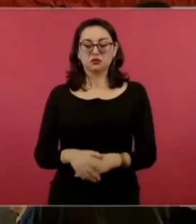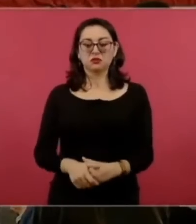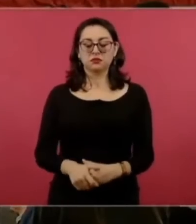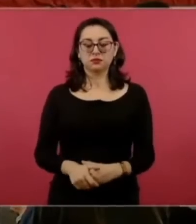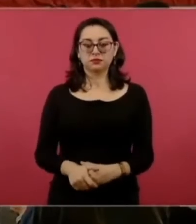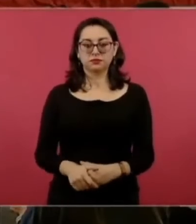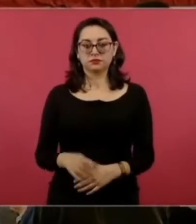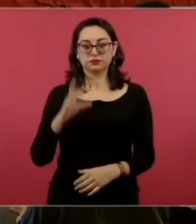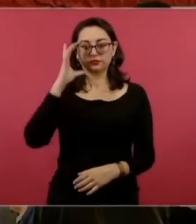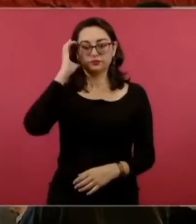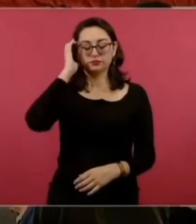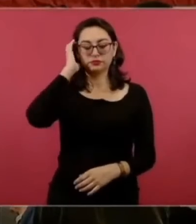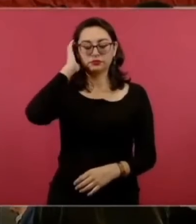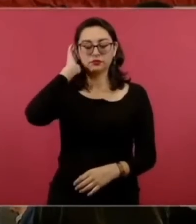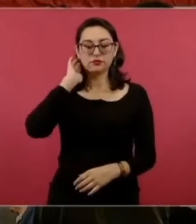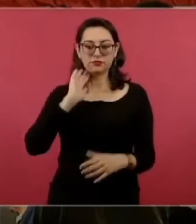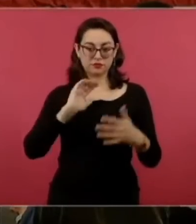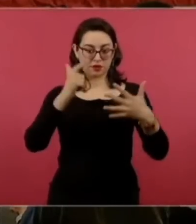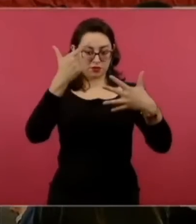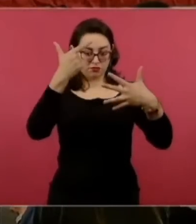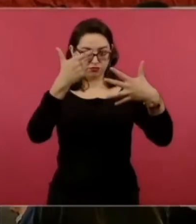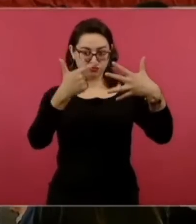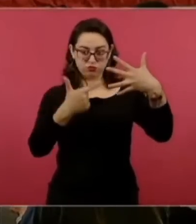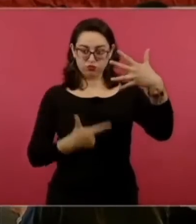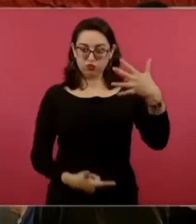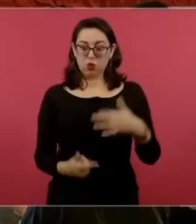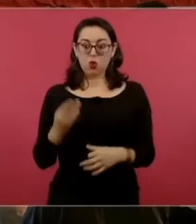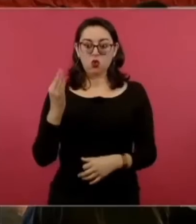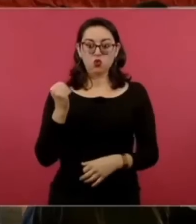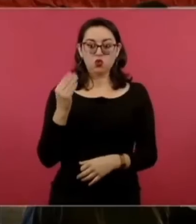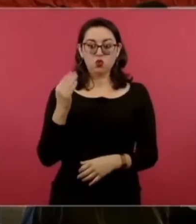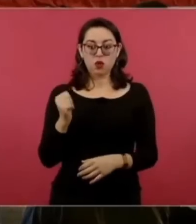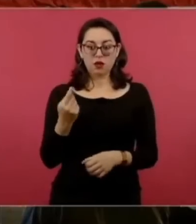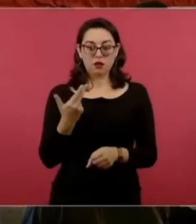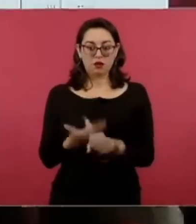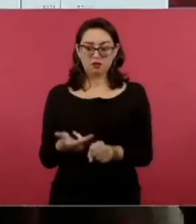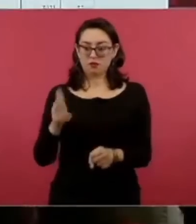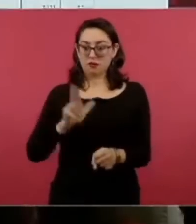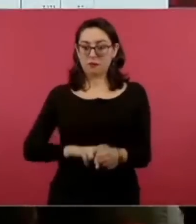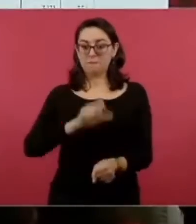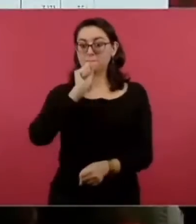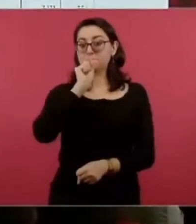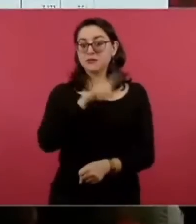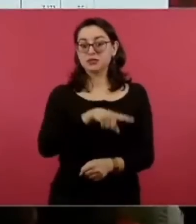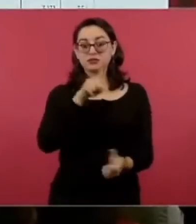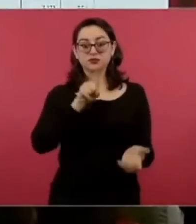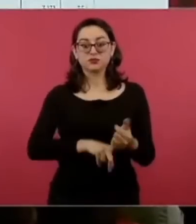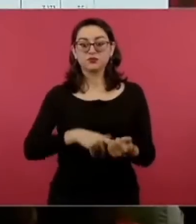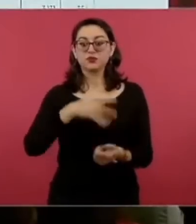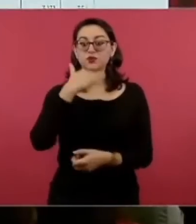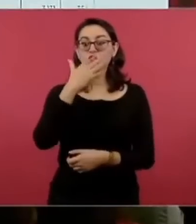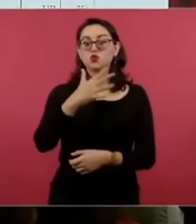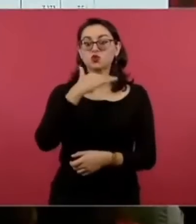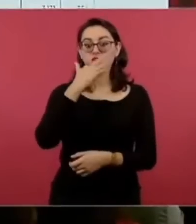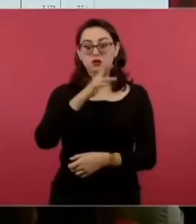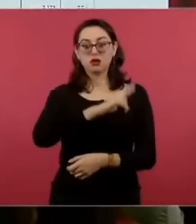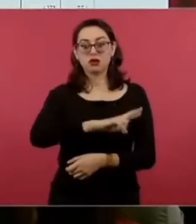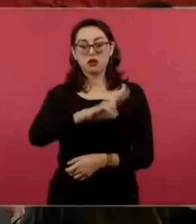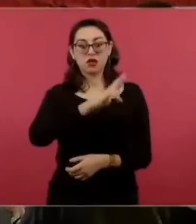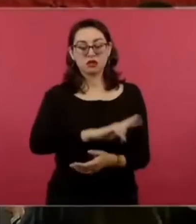y así todos entonces si suman esta cantidad